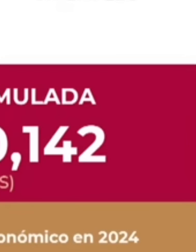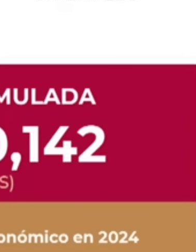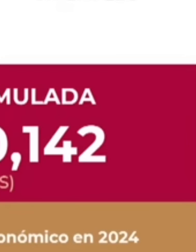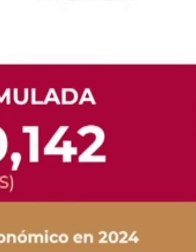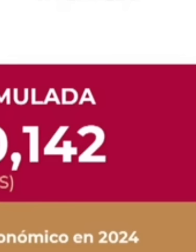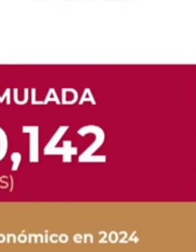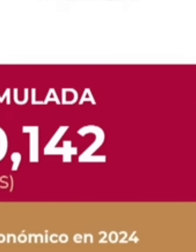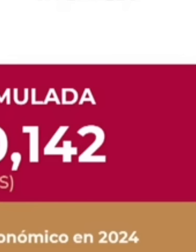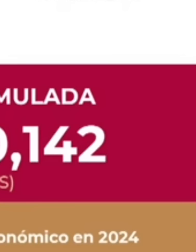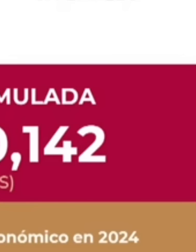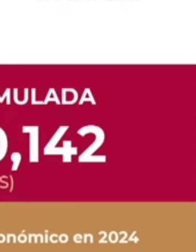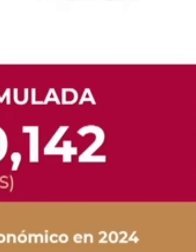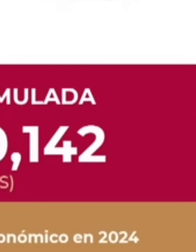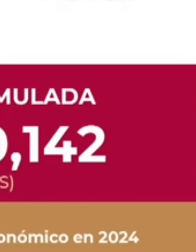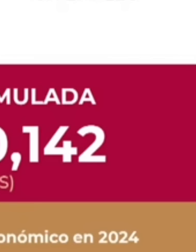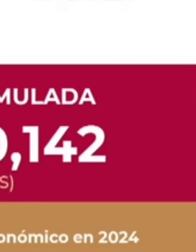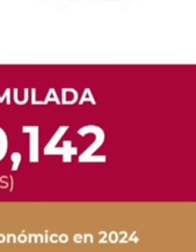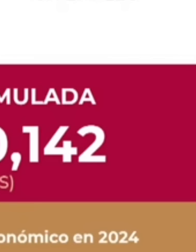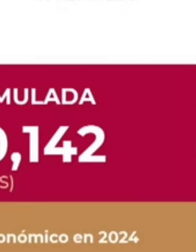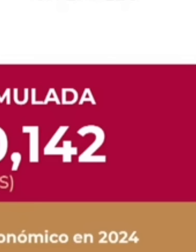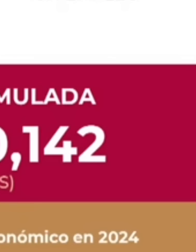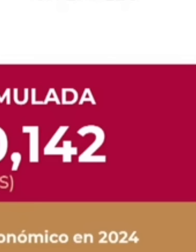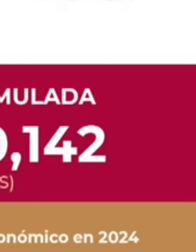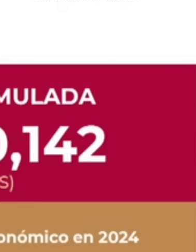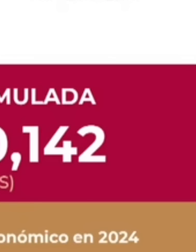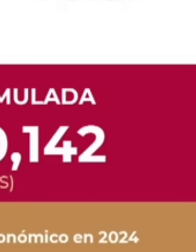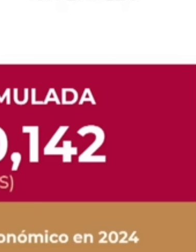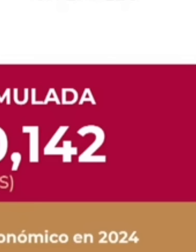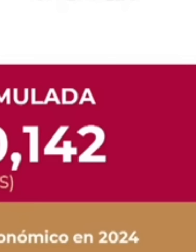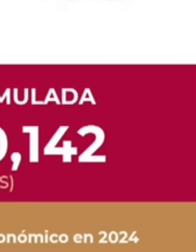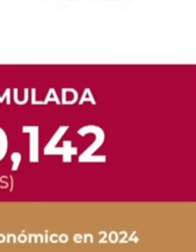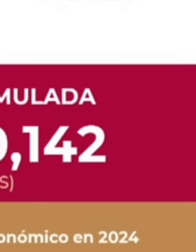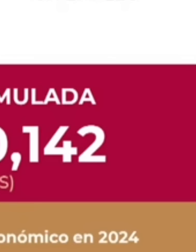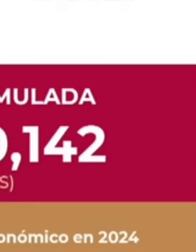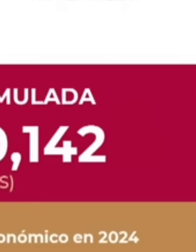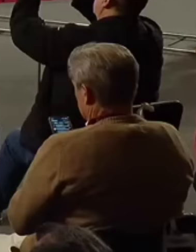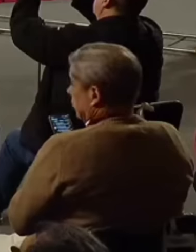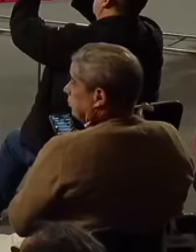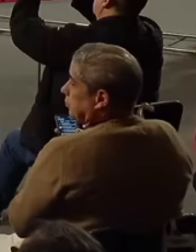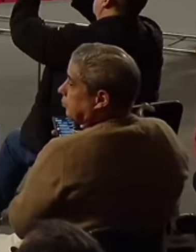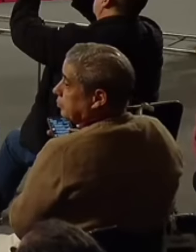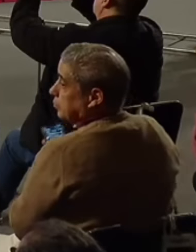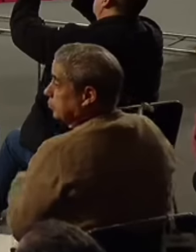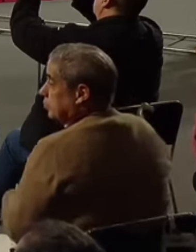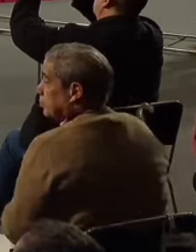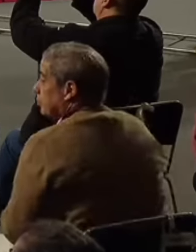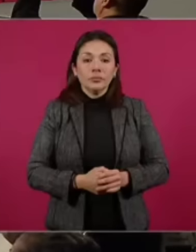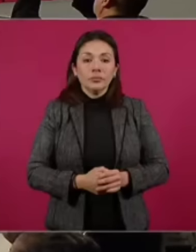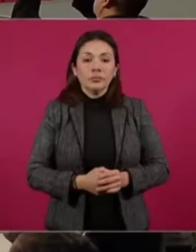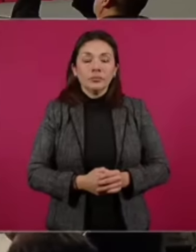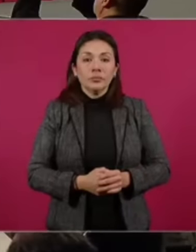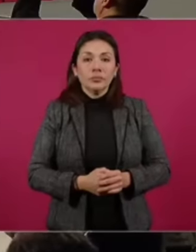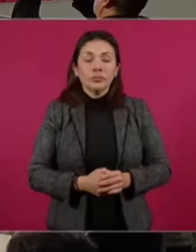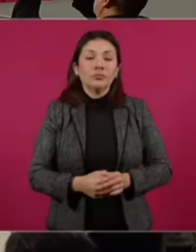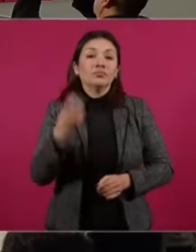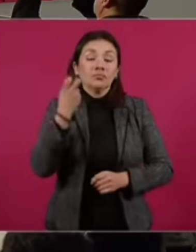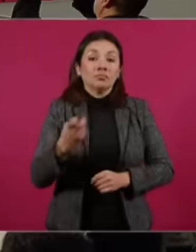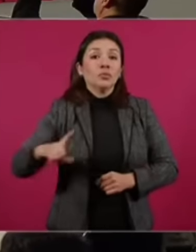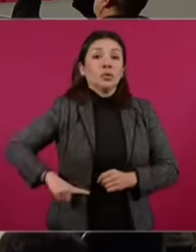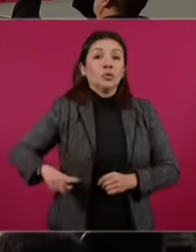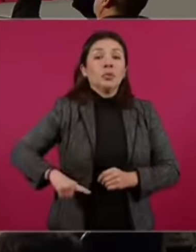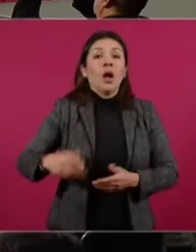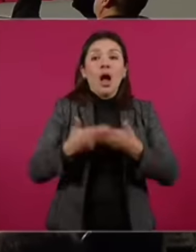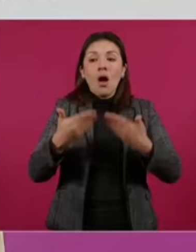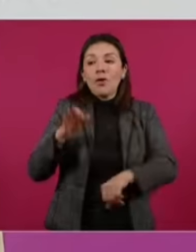veces más de lo destinado en los últimos 30 años por gobiernos anteriores que le dieron la espalda a generaciones